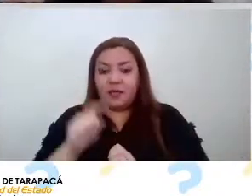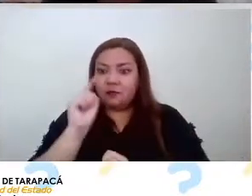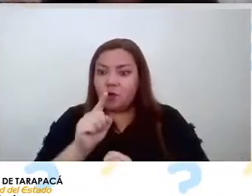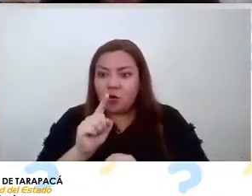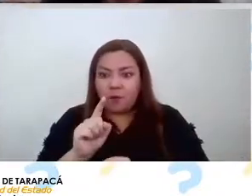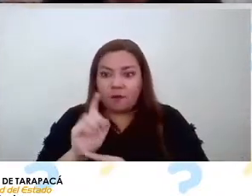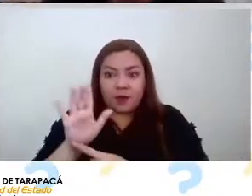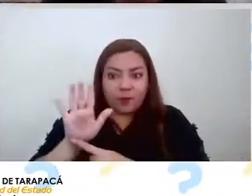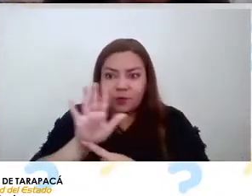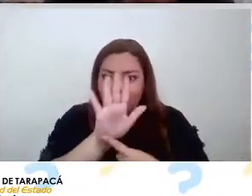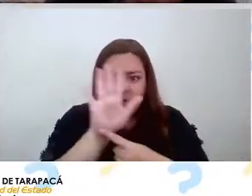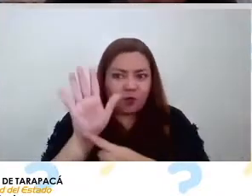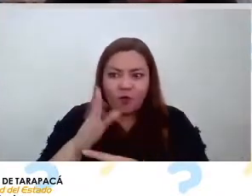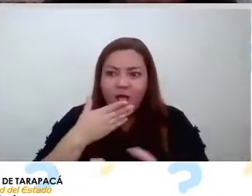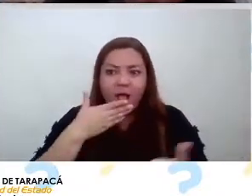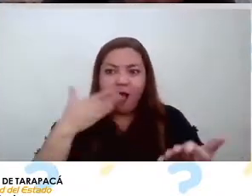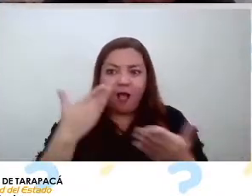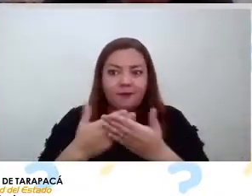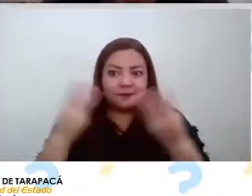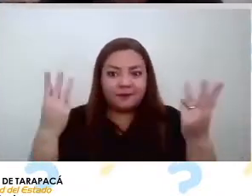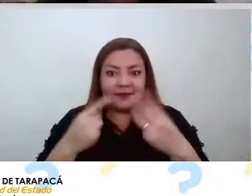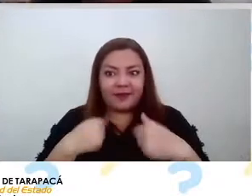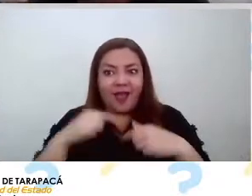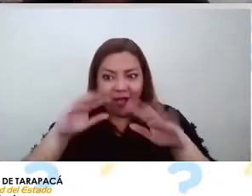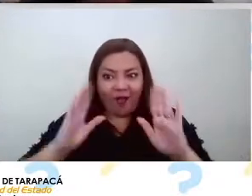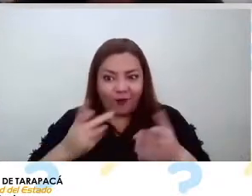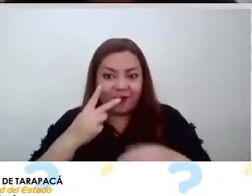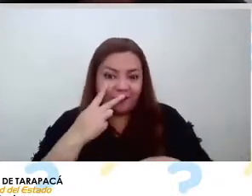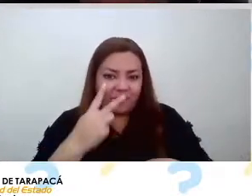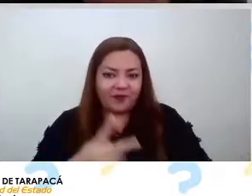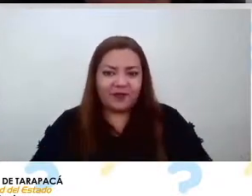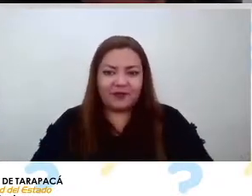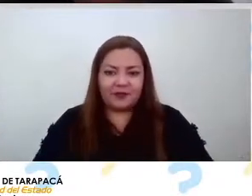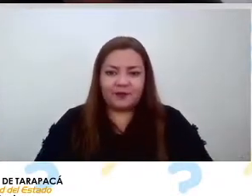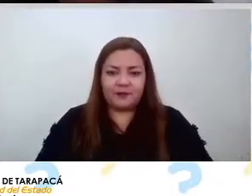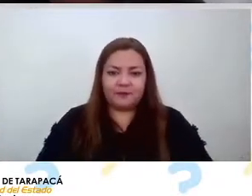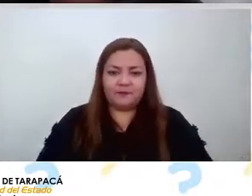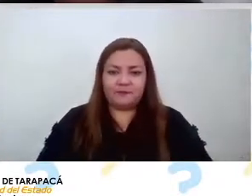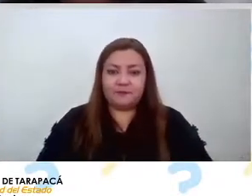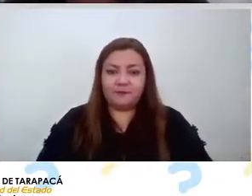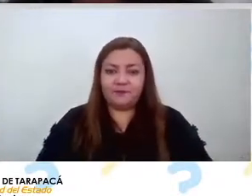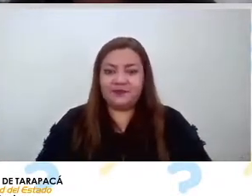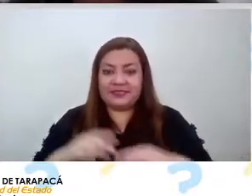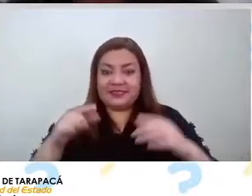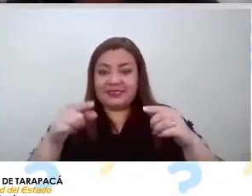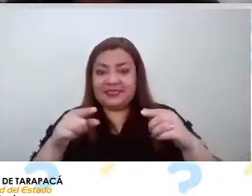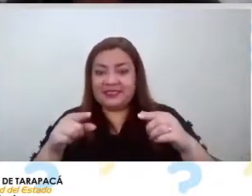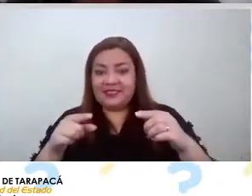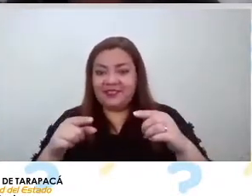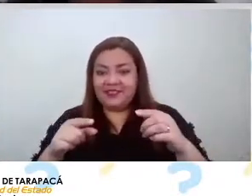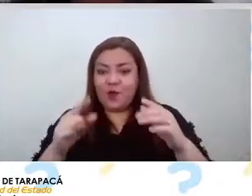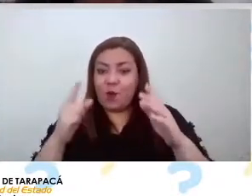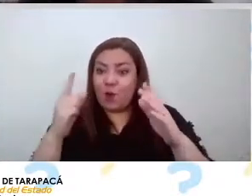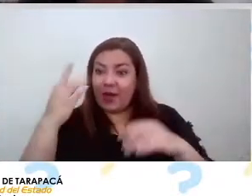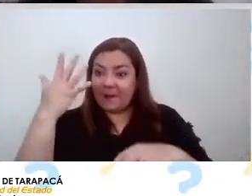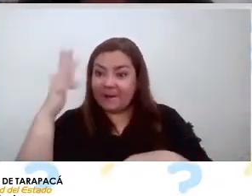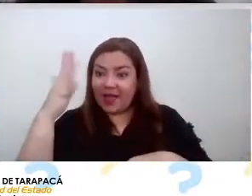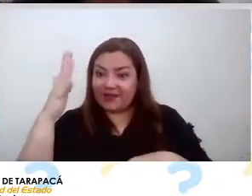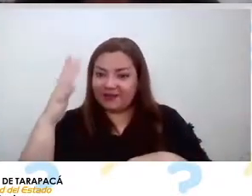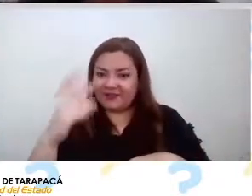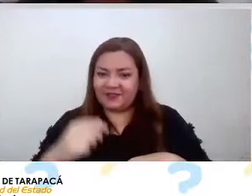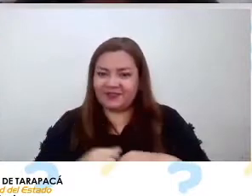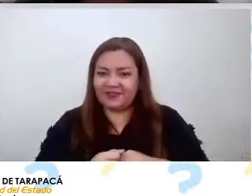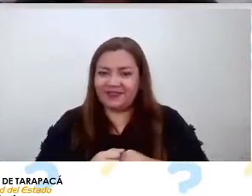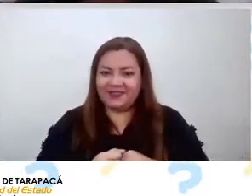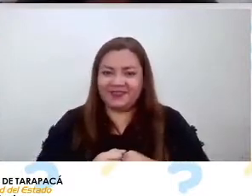sorprendente que vamos ver a continuación tenemos el tamaño una mano es el tamaño